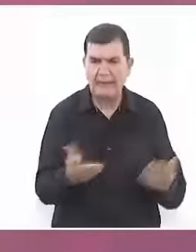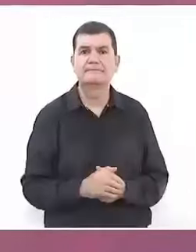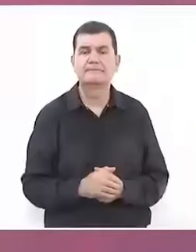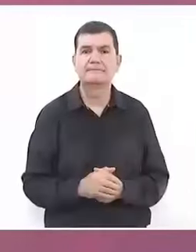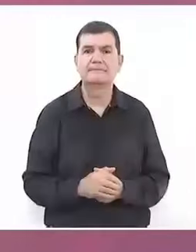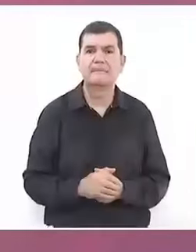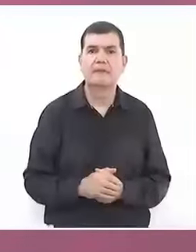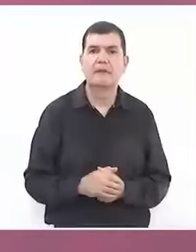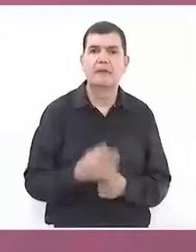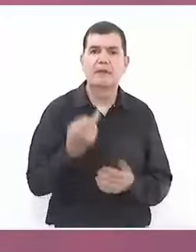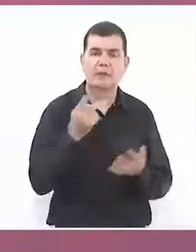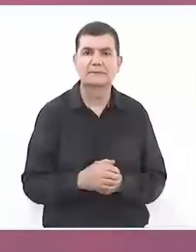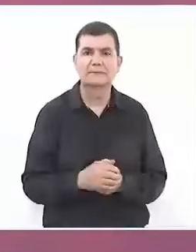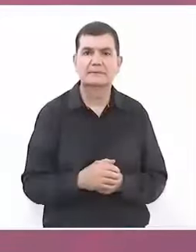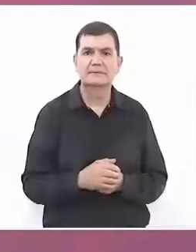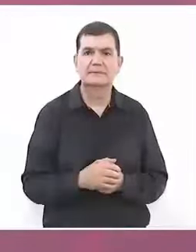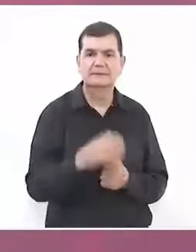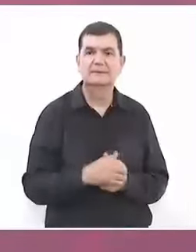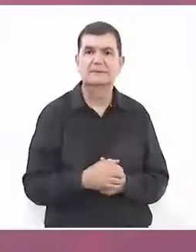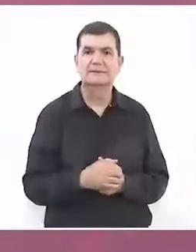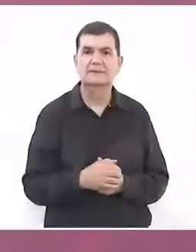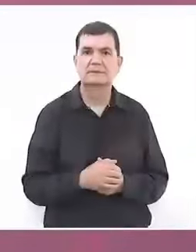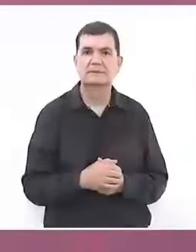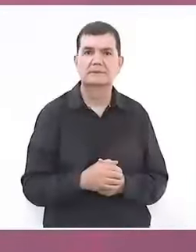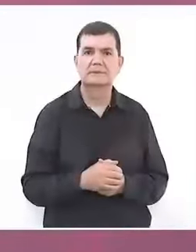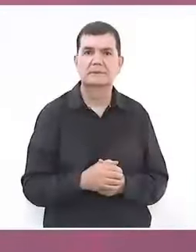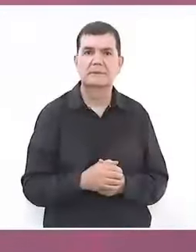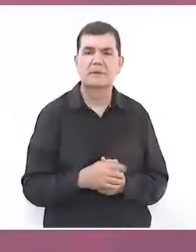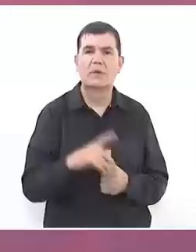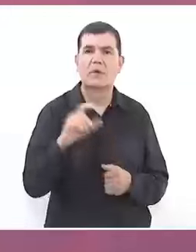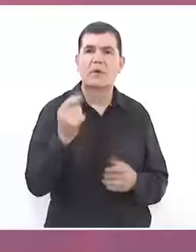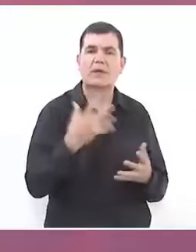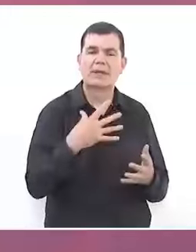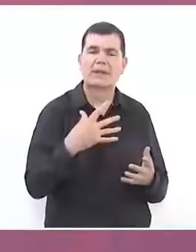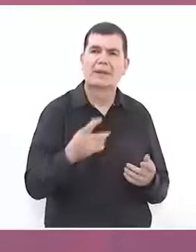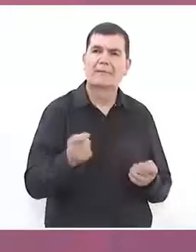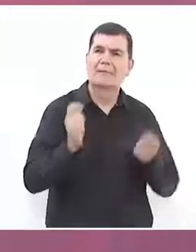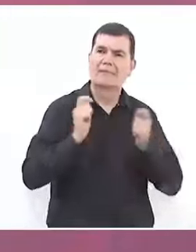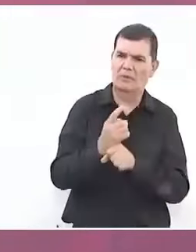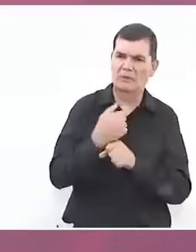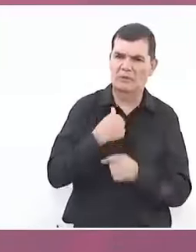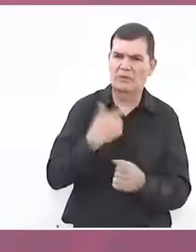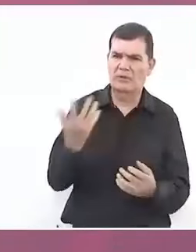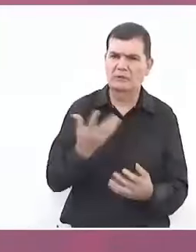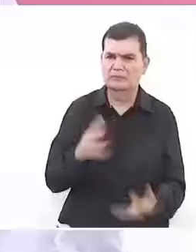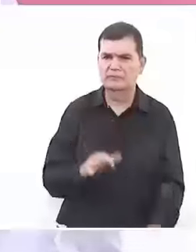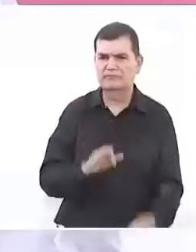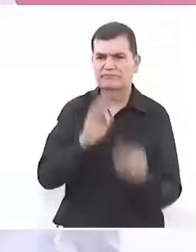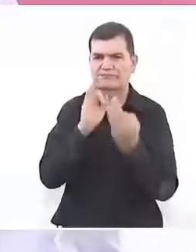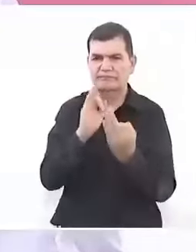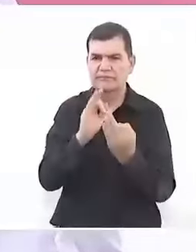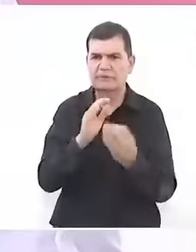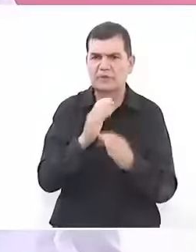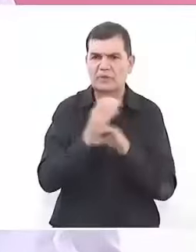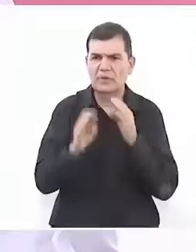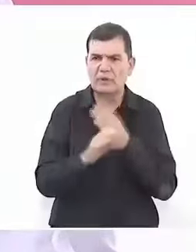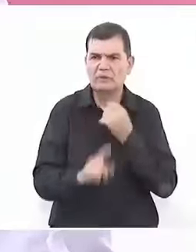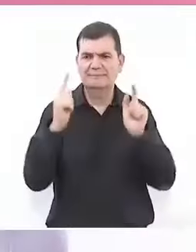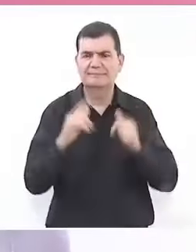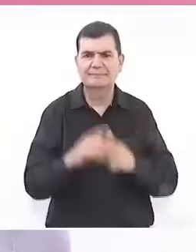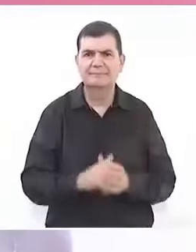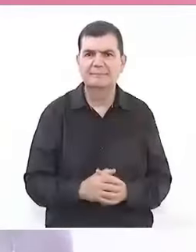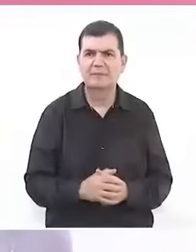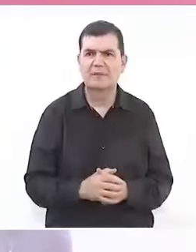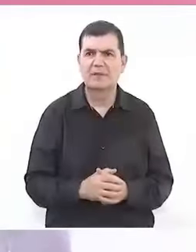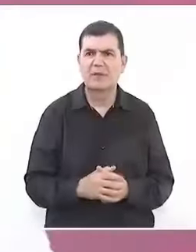pueblo. Y eso es lo que nos permite enfrentar cualquier adversidad,